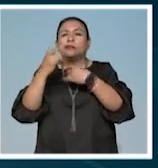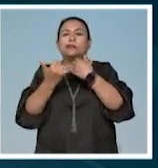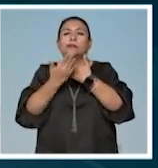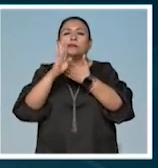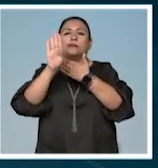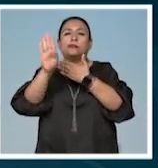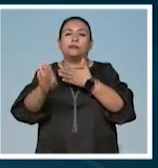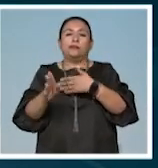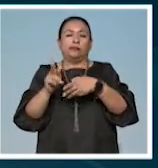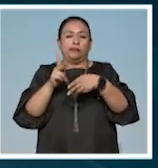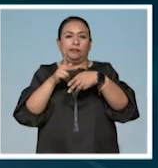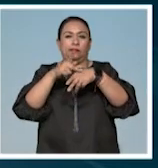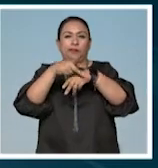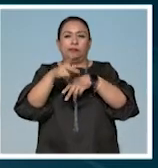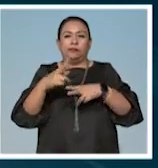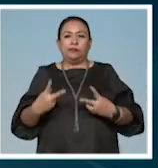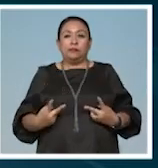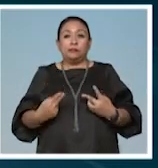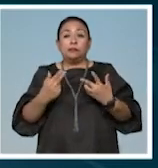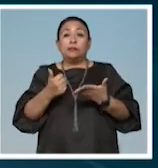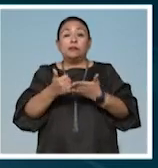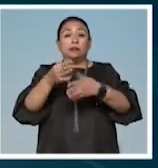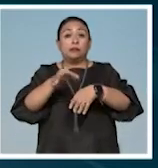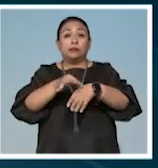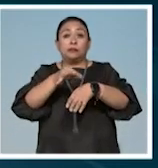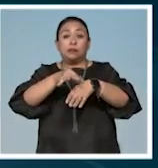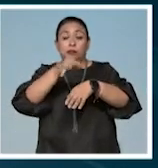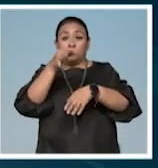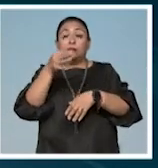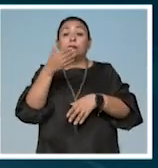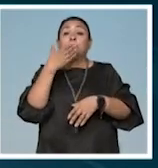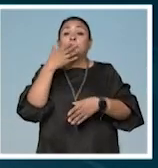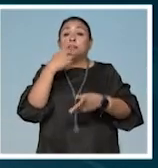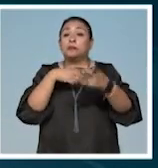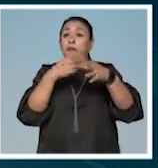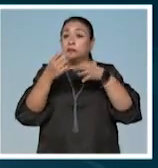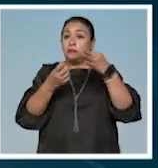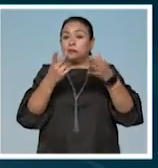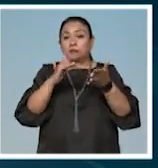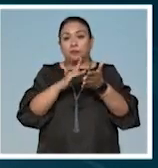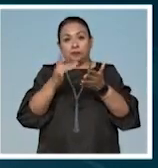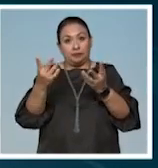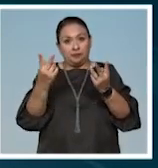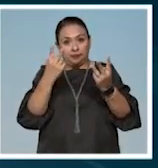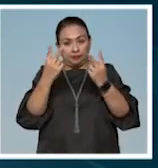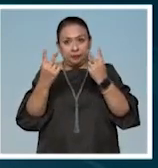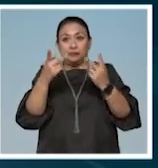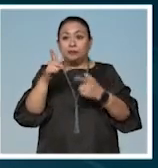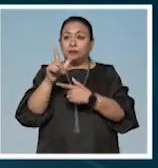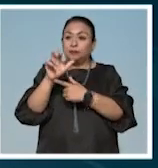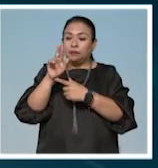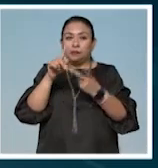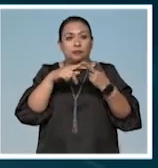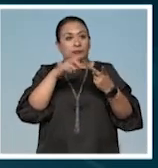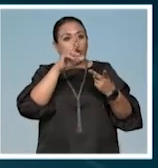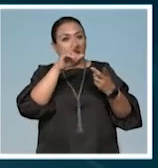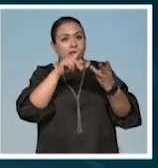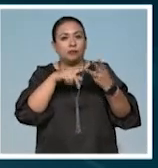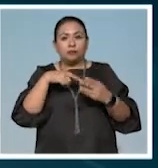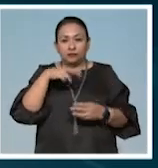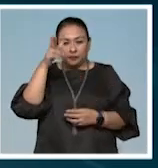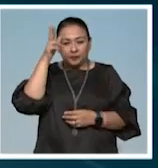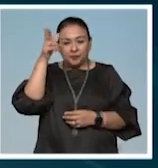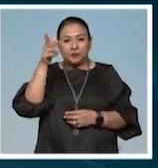cáncer de piel con ayuda de los tatuadores. Bienvenidos a Noticias 22, gracias por acompañarnos. Laura Barrera, Karen Rivera,